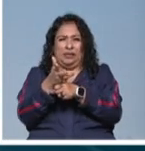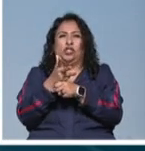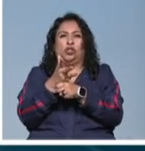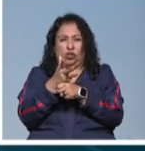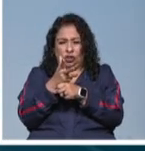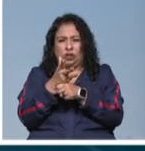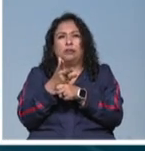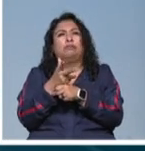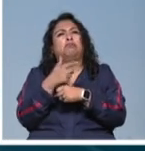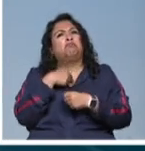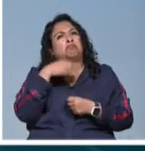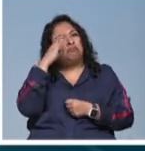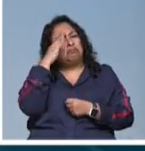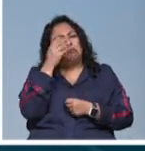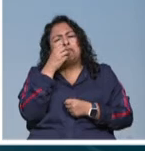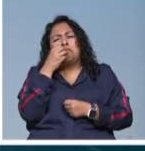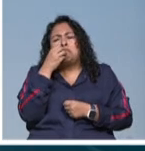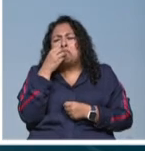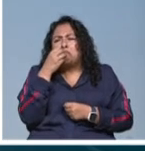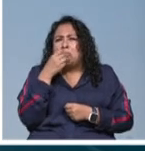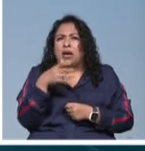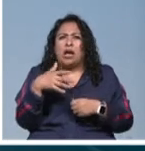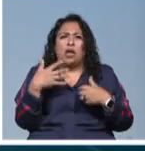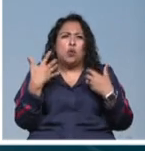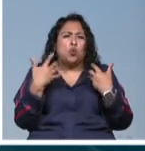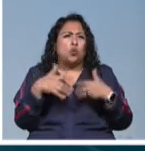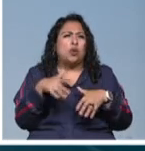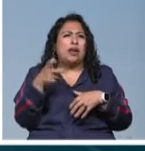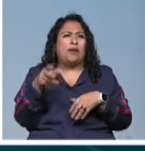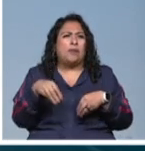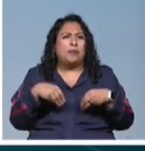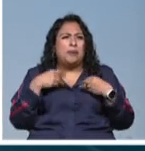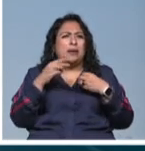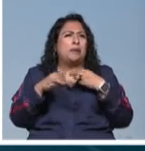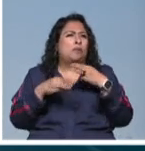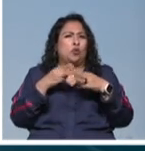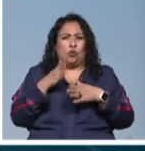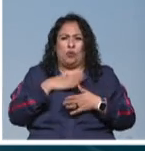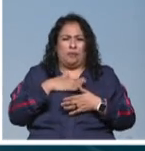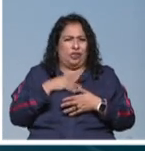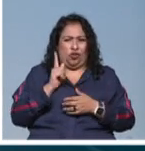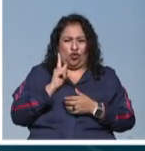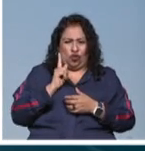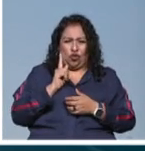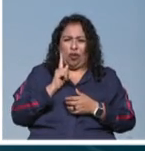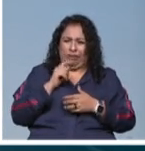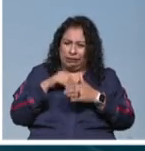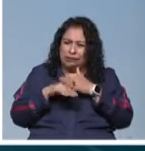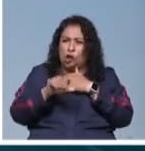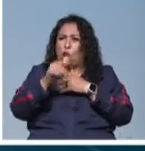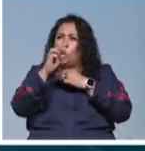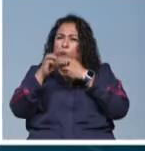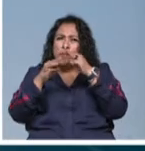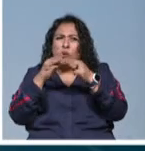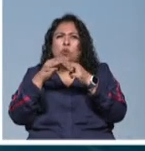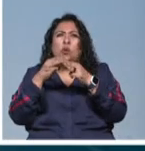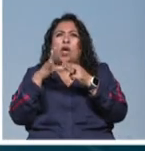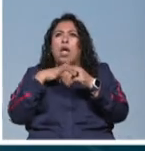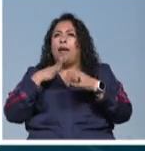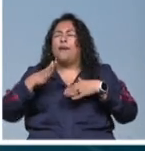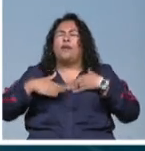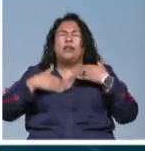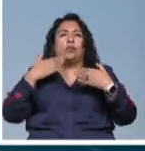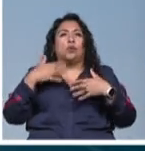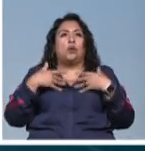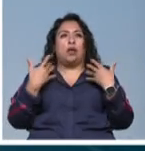Y me parecía fantástico esto de vivir un mundo que no es el tuyo, pero que hay una aventura muy